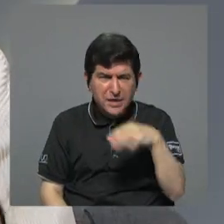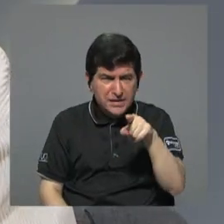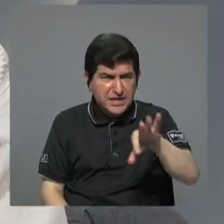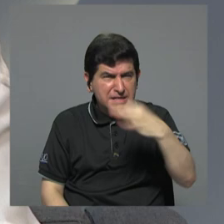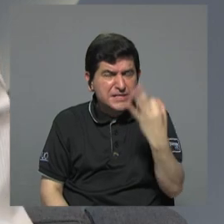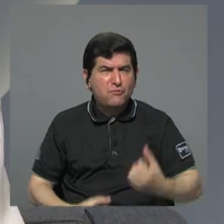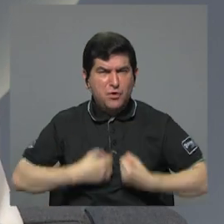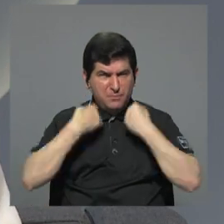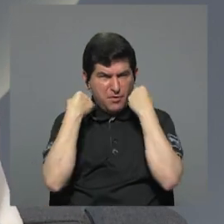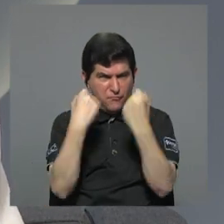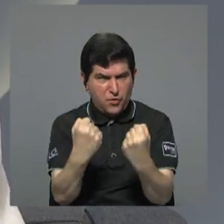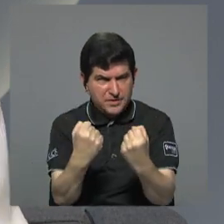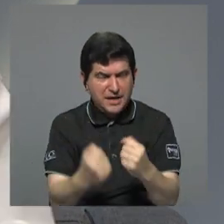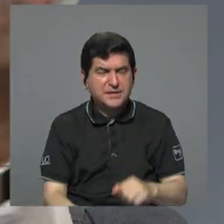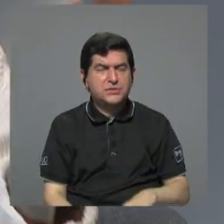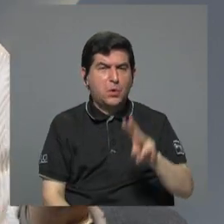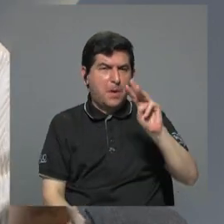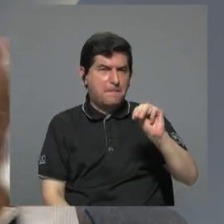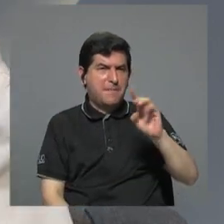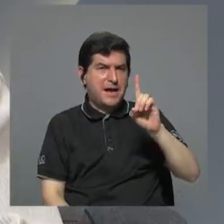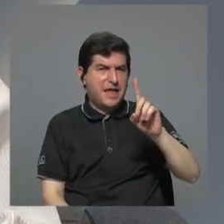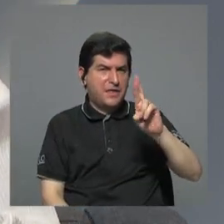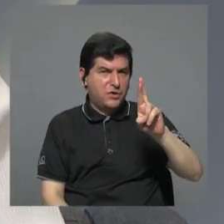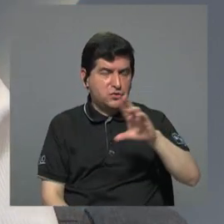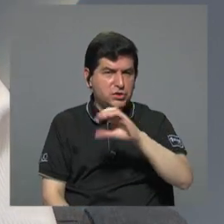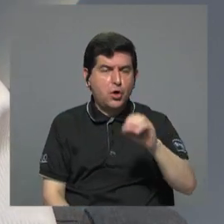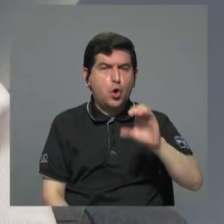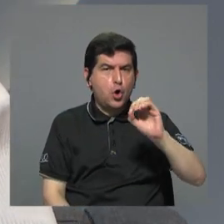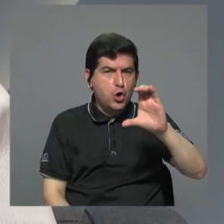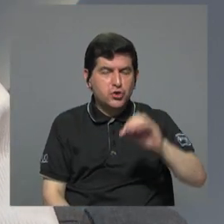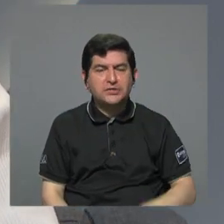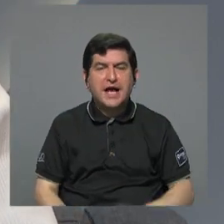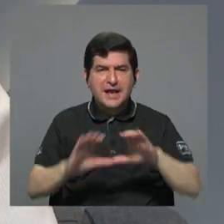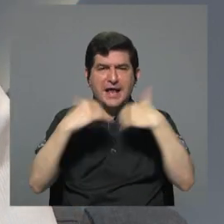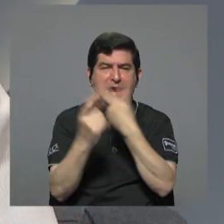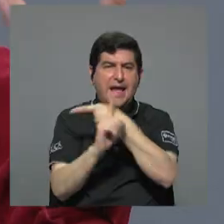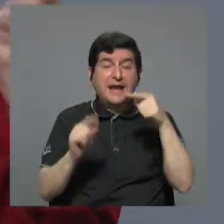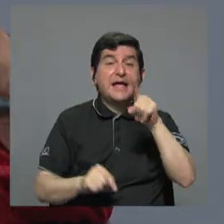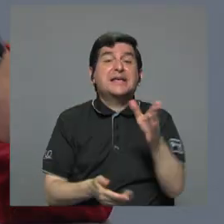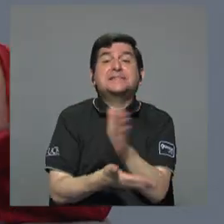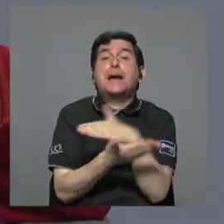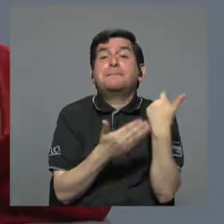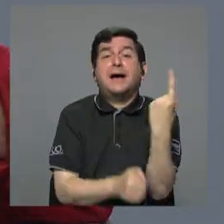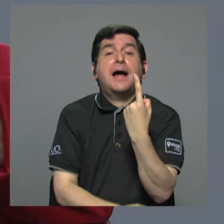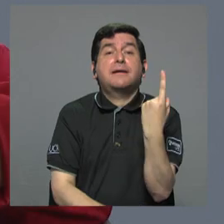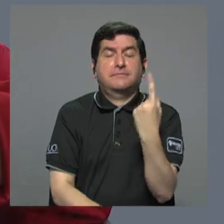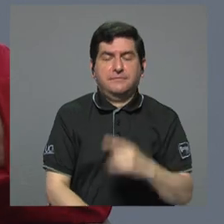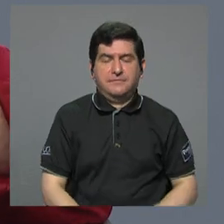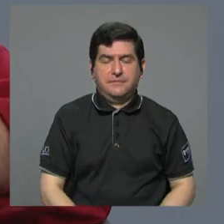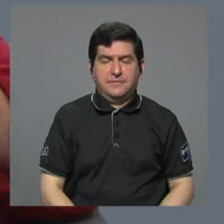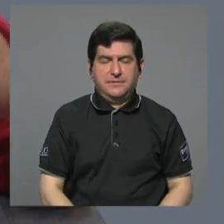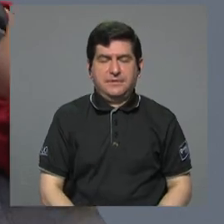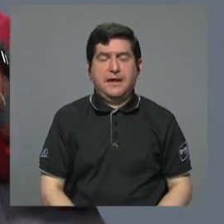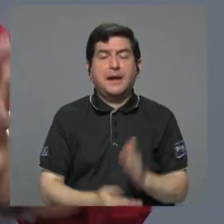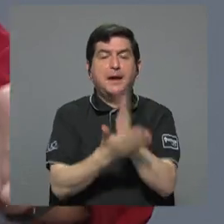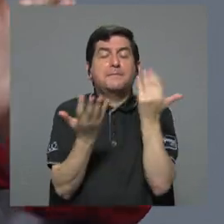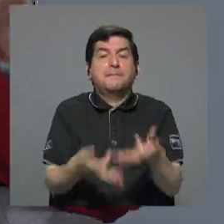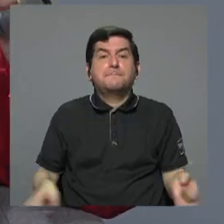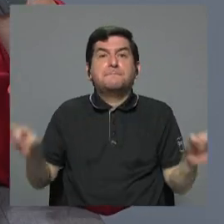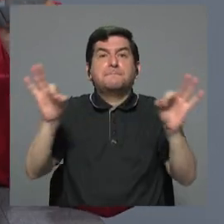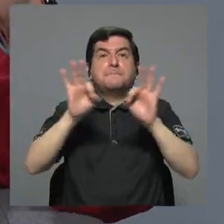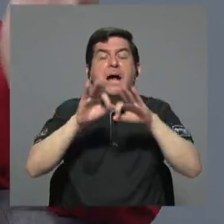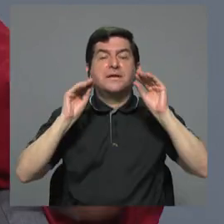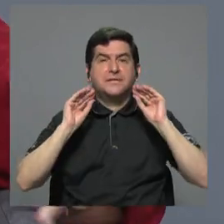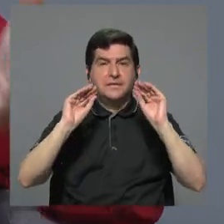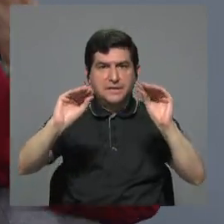fortalecería, doña María Rocío, don Oscar, la clase media en Costa No, esa es una parte, porque una parte importante es